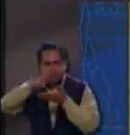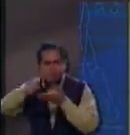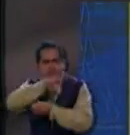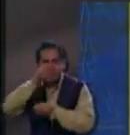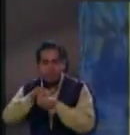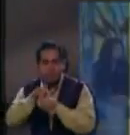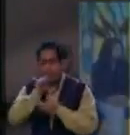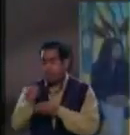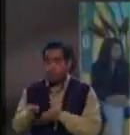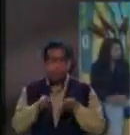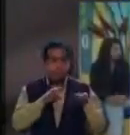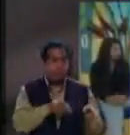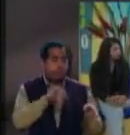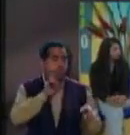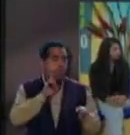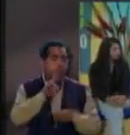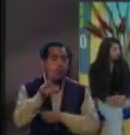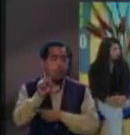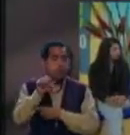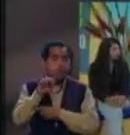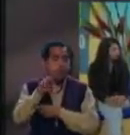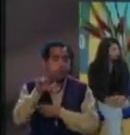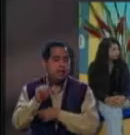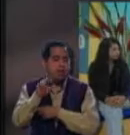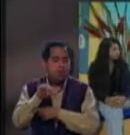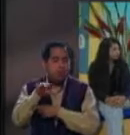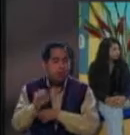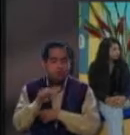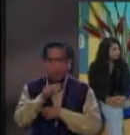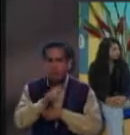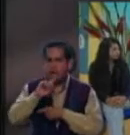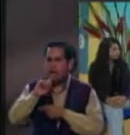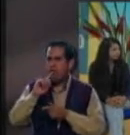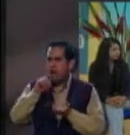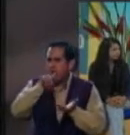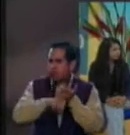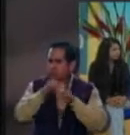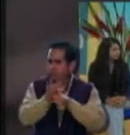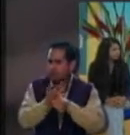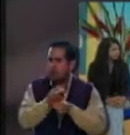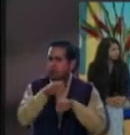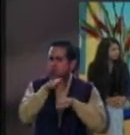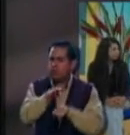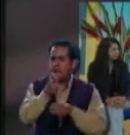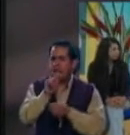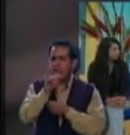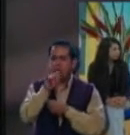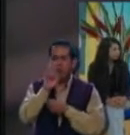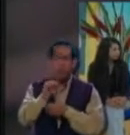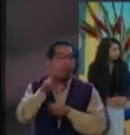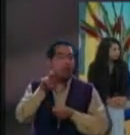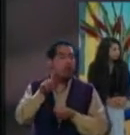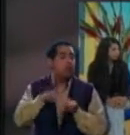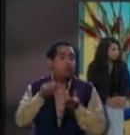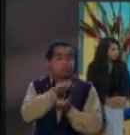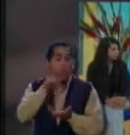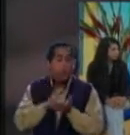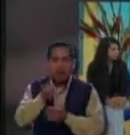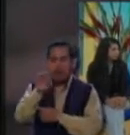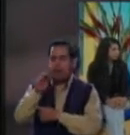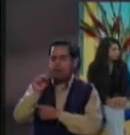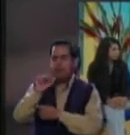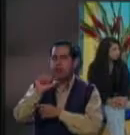De igual manera, hoy nos acompaña Rosa María Rojas Montes. Ella estudió la licenciatura en etnología en la Escuela Nacional de